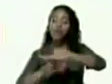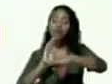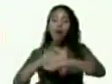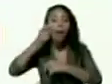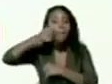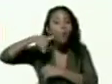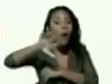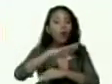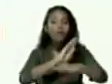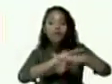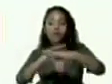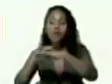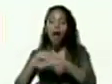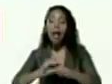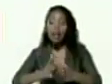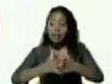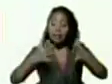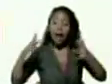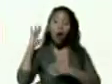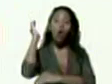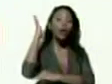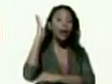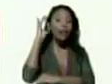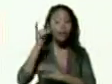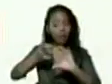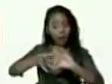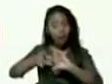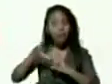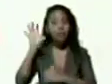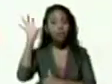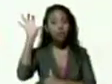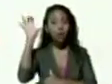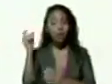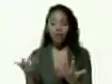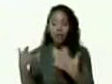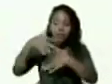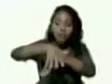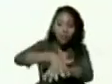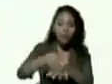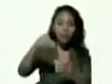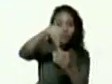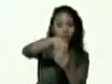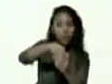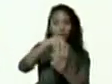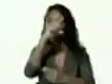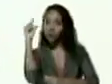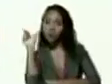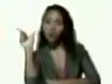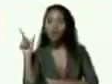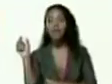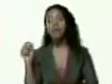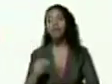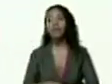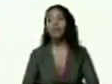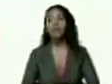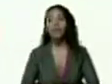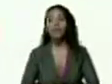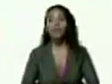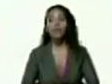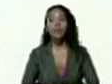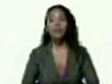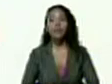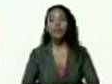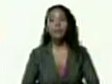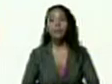a la gran jornada de carnetización y de incorporación al partido socialista unido de Venezuela el 18